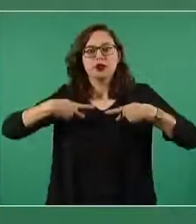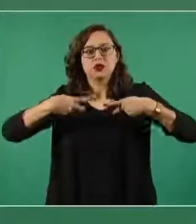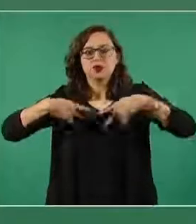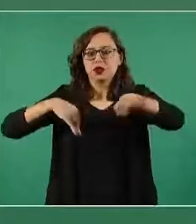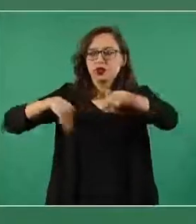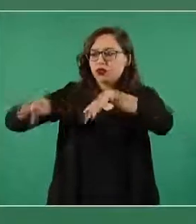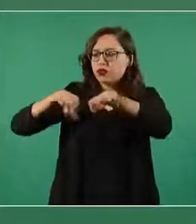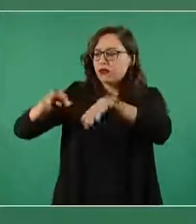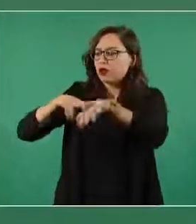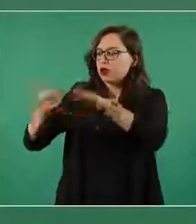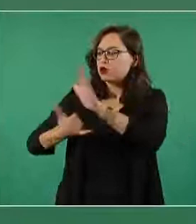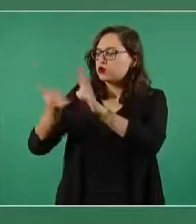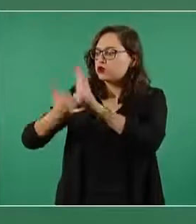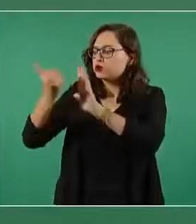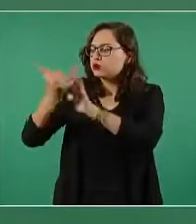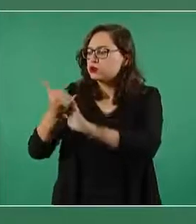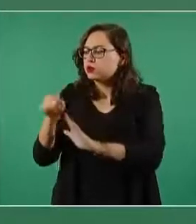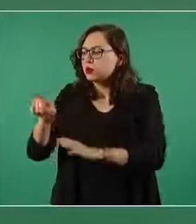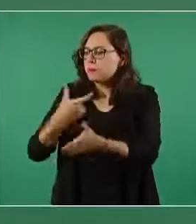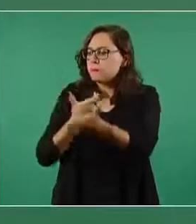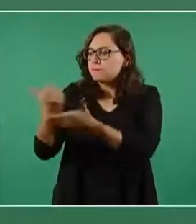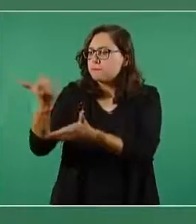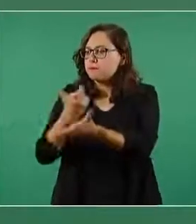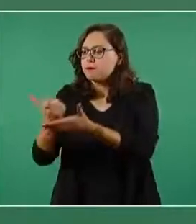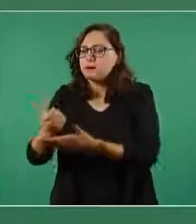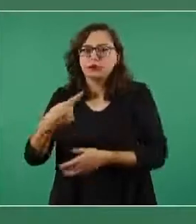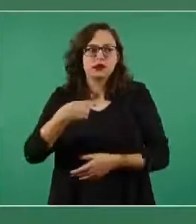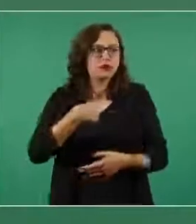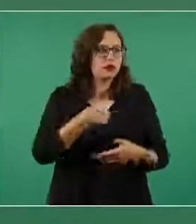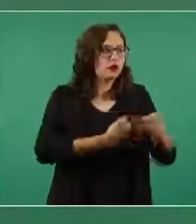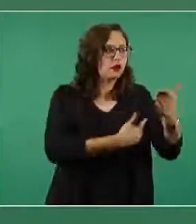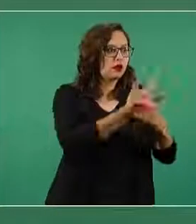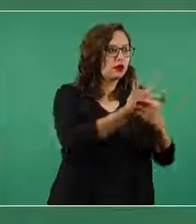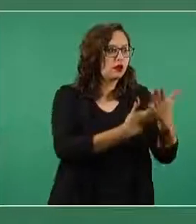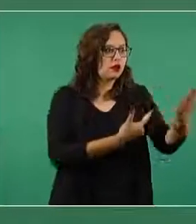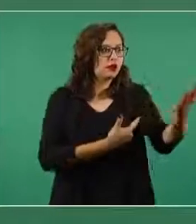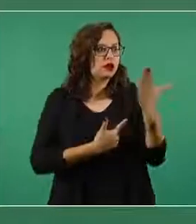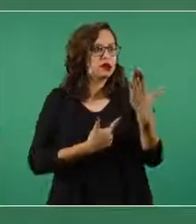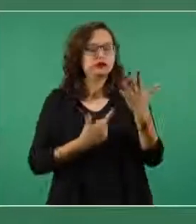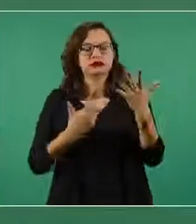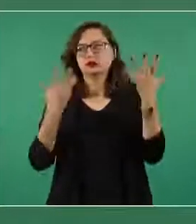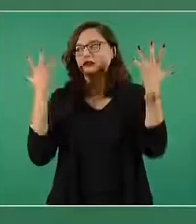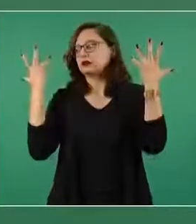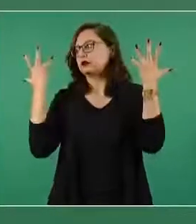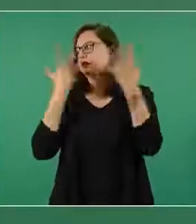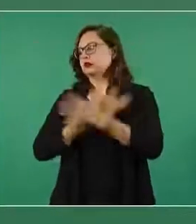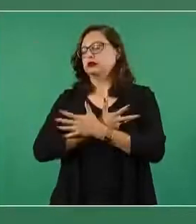trabajadores de la construcción yo recuerdo que había una consigna una oposición antes